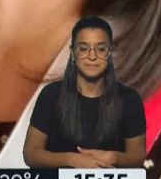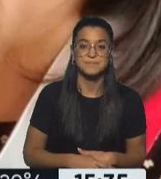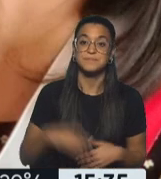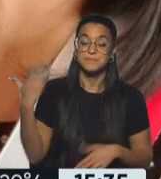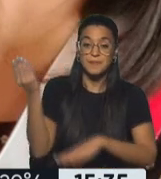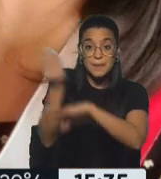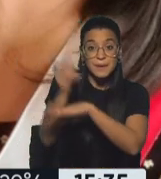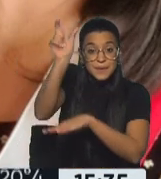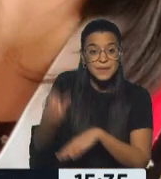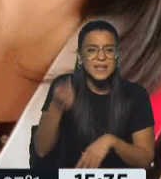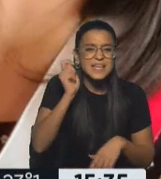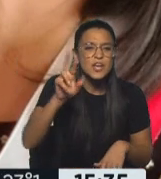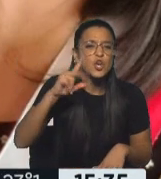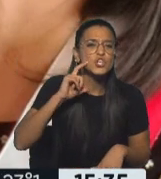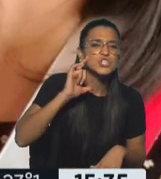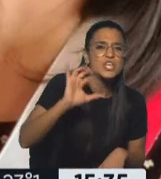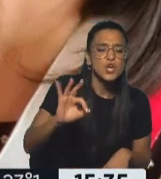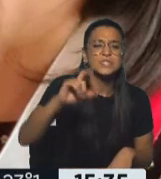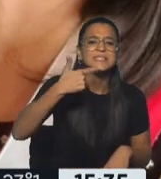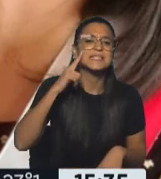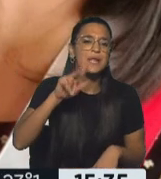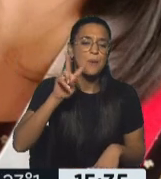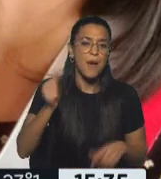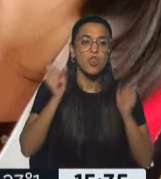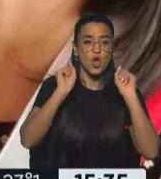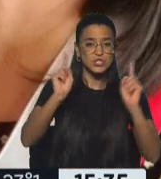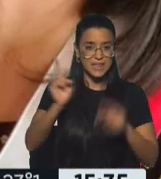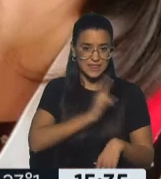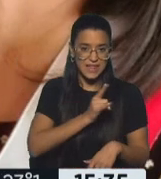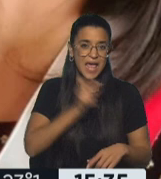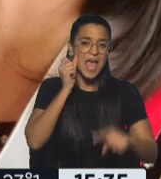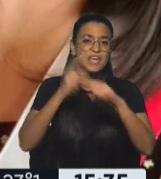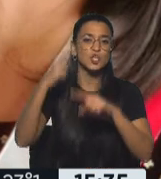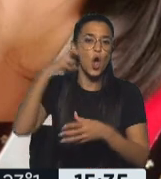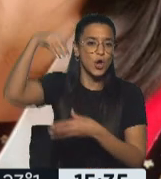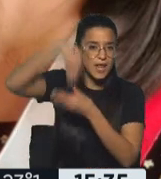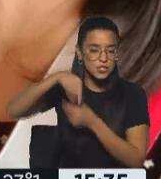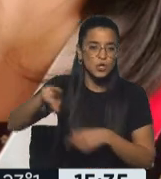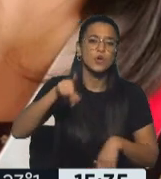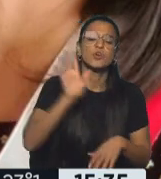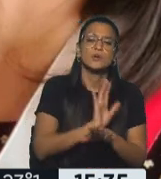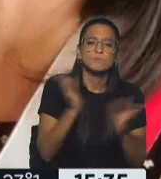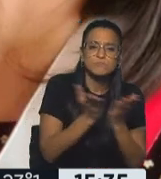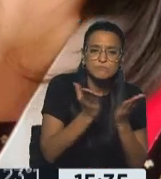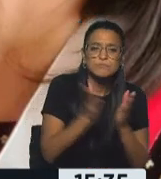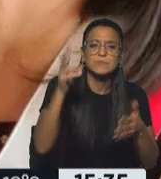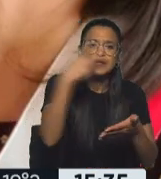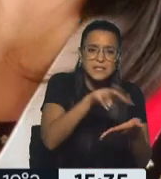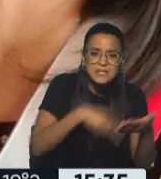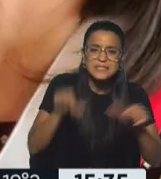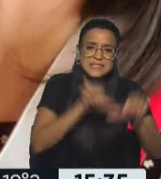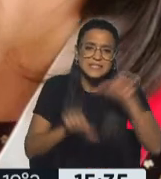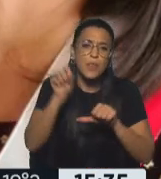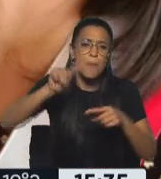La entrevista de hoy es Rocío Silva Santisteban, ella es docente universitaria y ex congresista, doctora en literatura y cientista